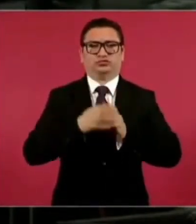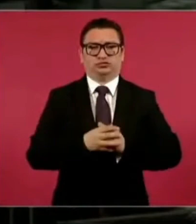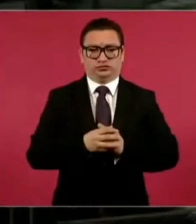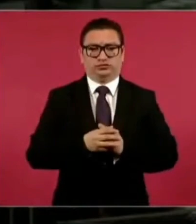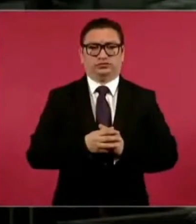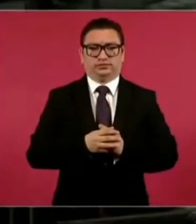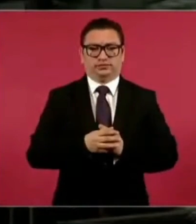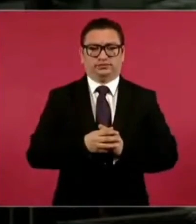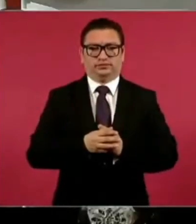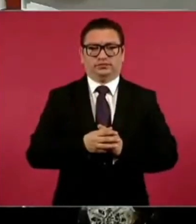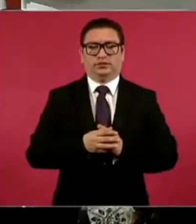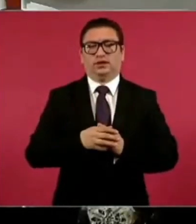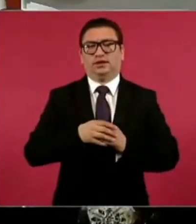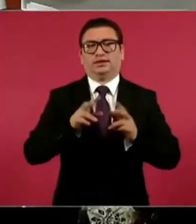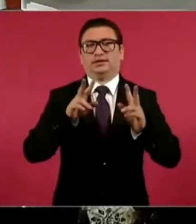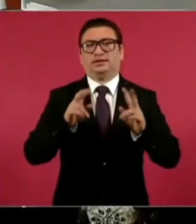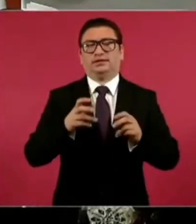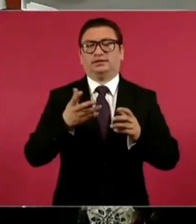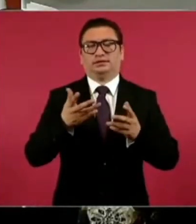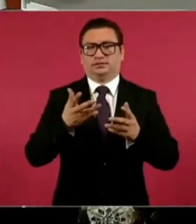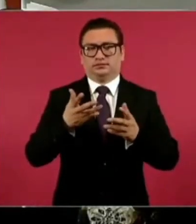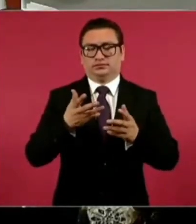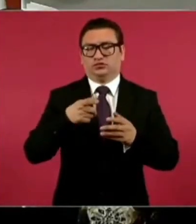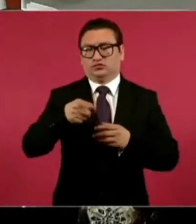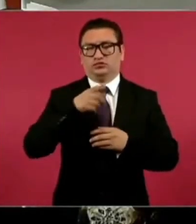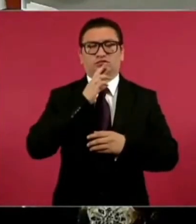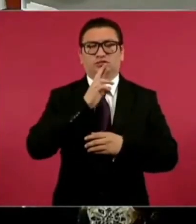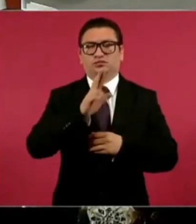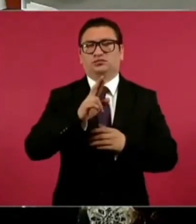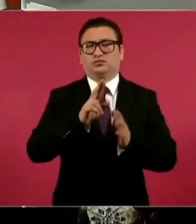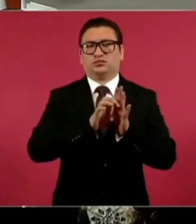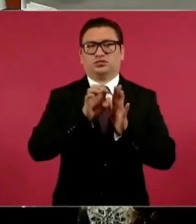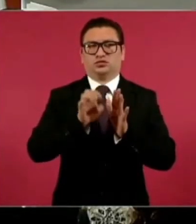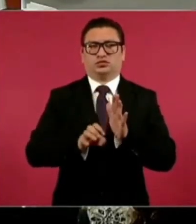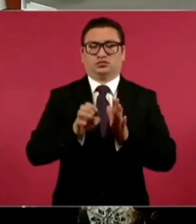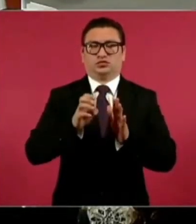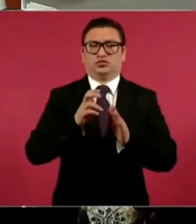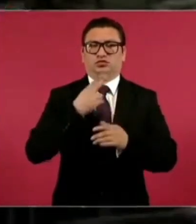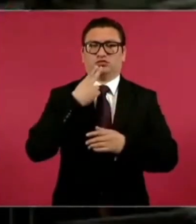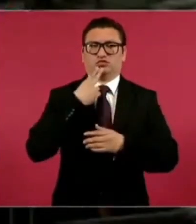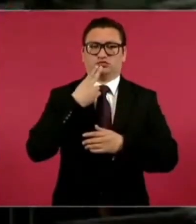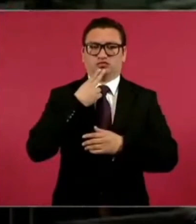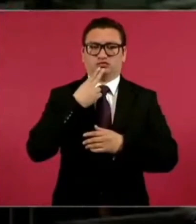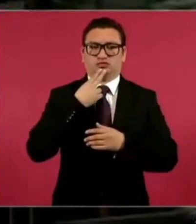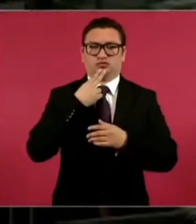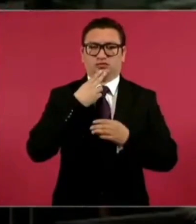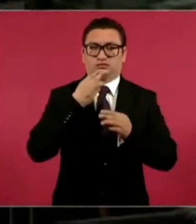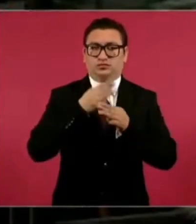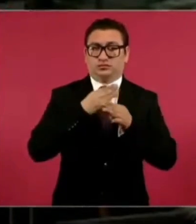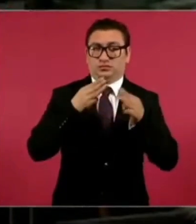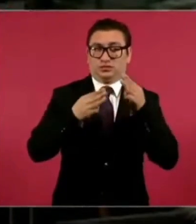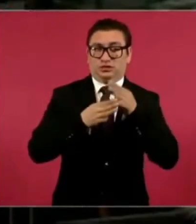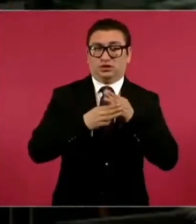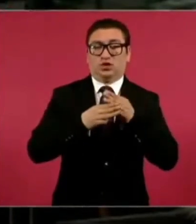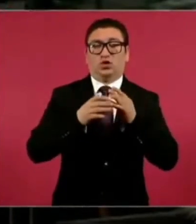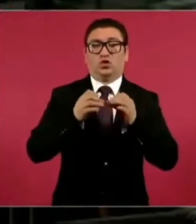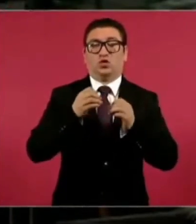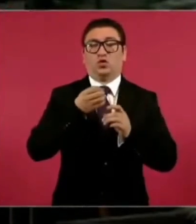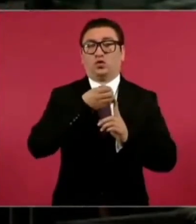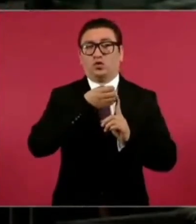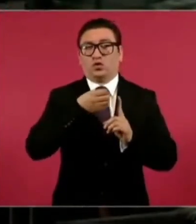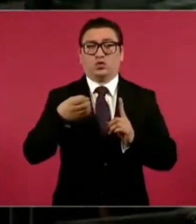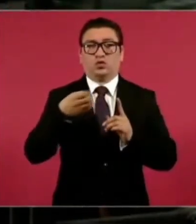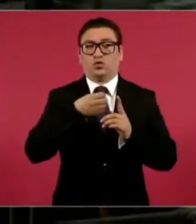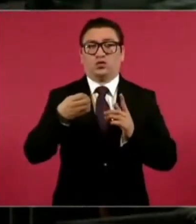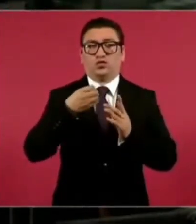materiales, estaría dando respuesta a que si en efecto se están utilizando más que los materiales todos los procedimientos necesarios